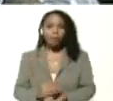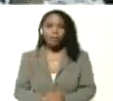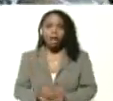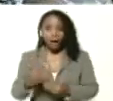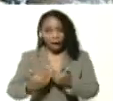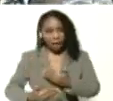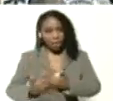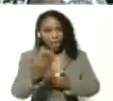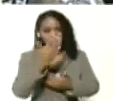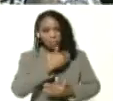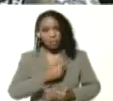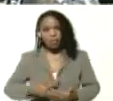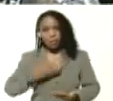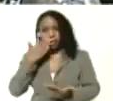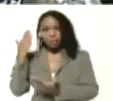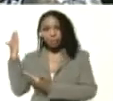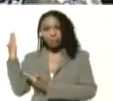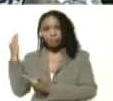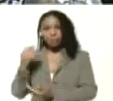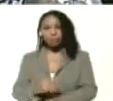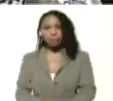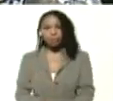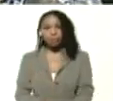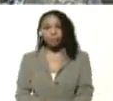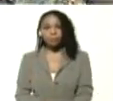adelante, Presidente, adelante,